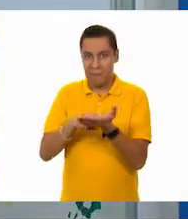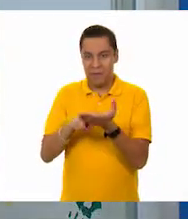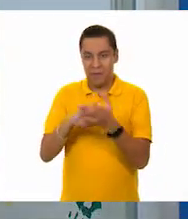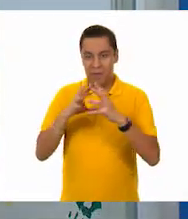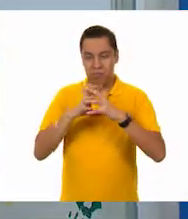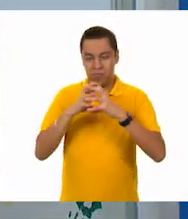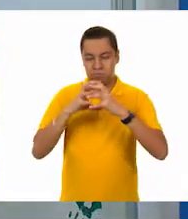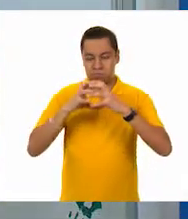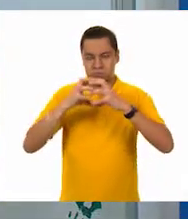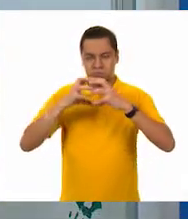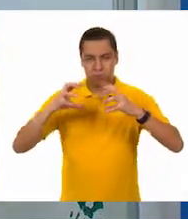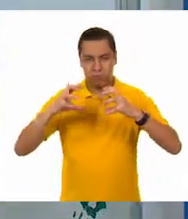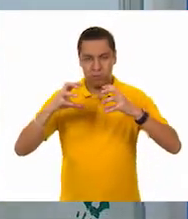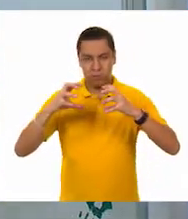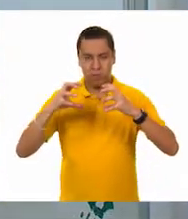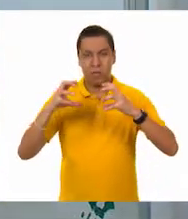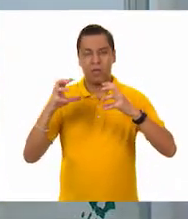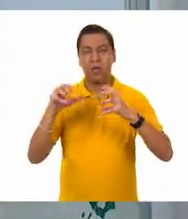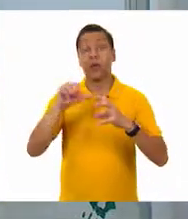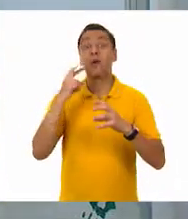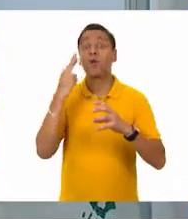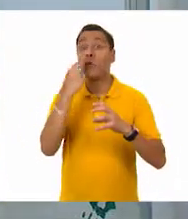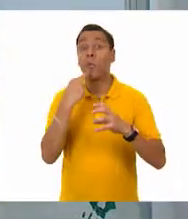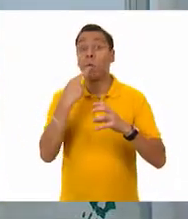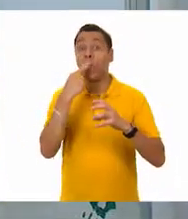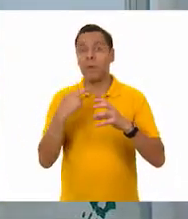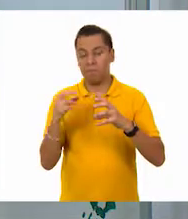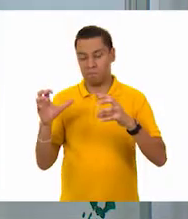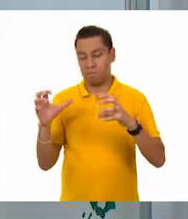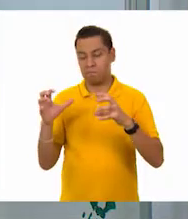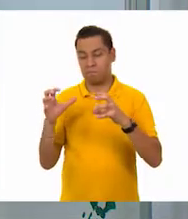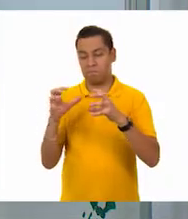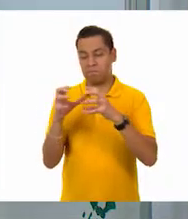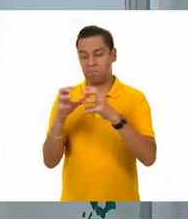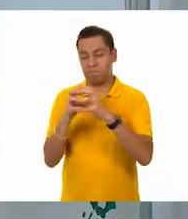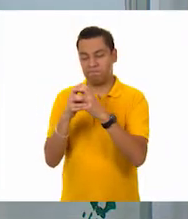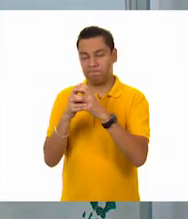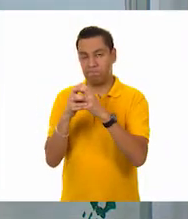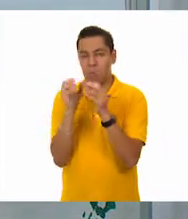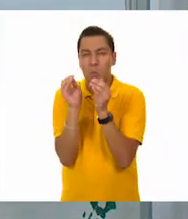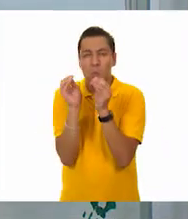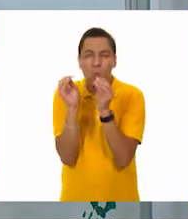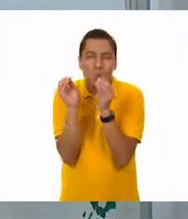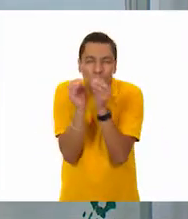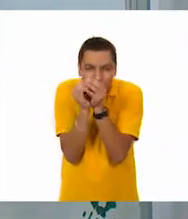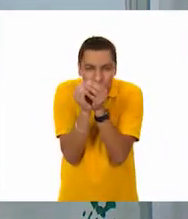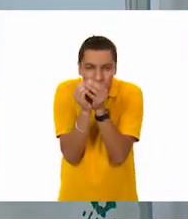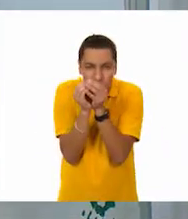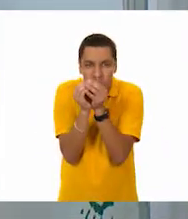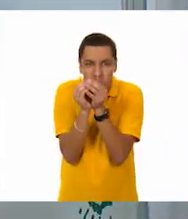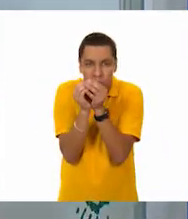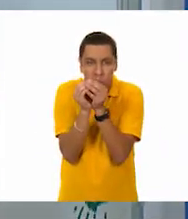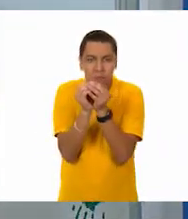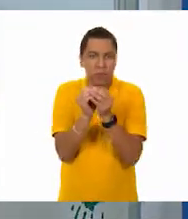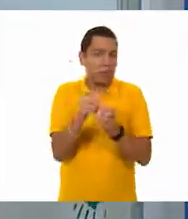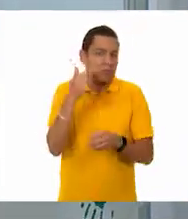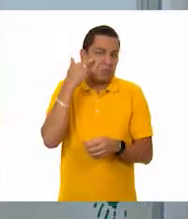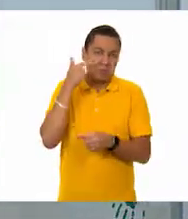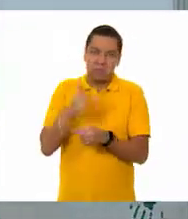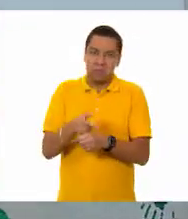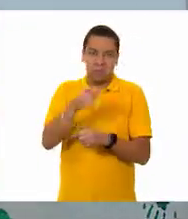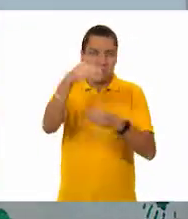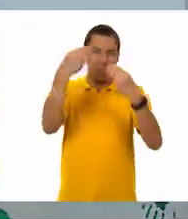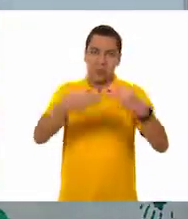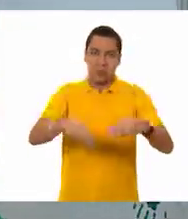está un poquito más delgada. Pero ambas son manzanas. Y aquí nos podemos encontrar muchísimas ocasiones, cuando vamos a